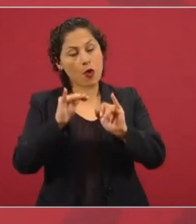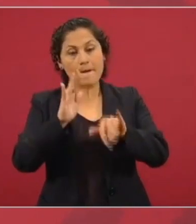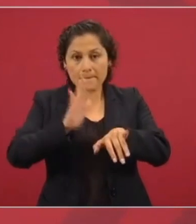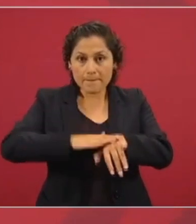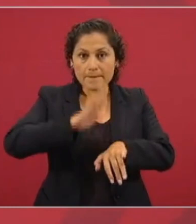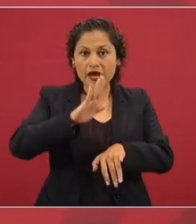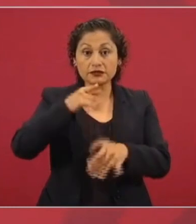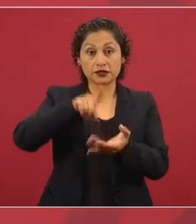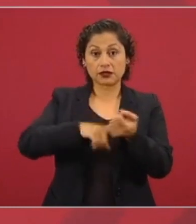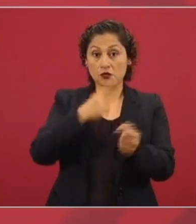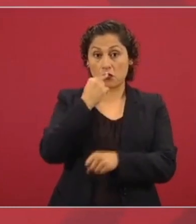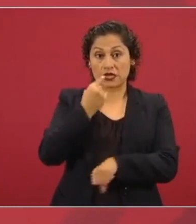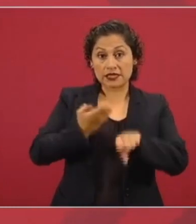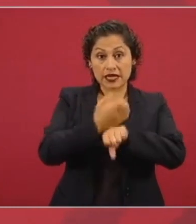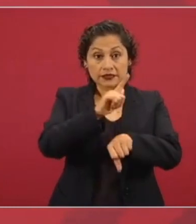policías estatales.